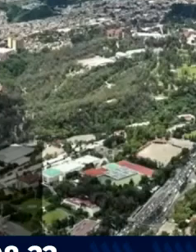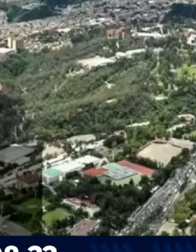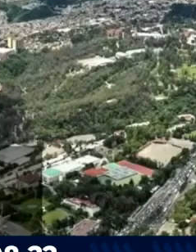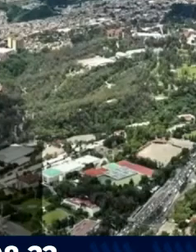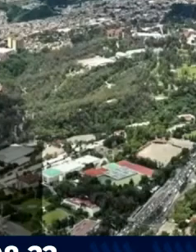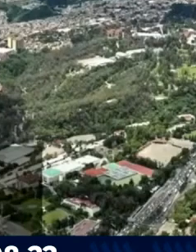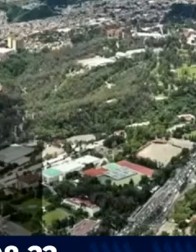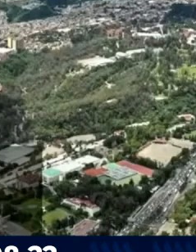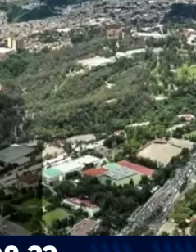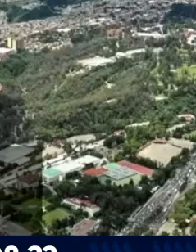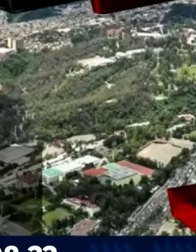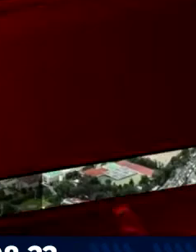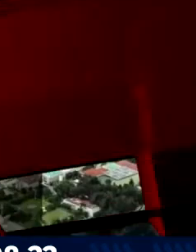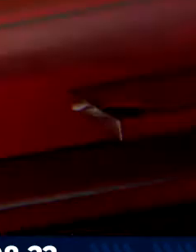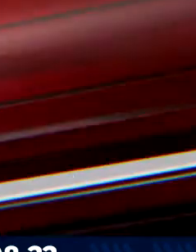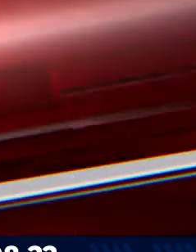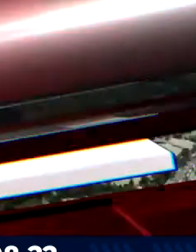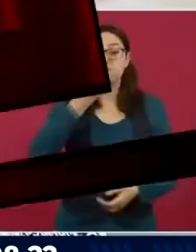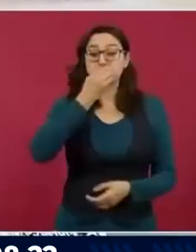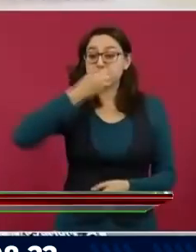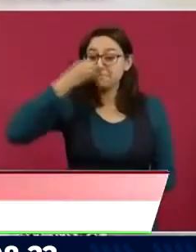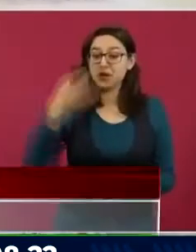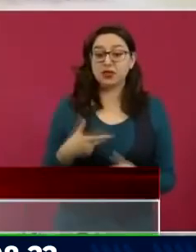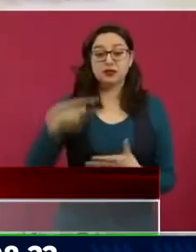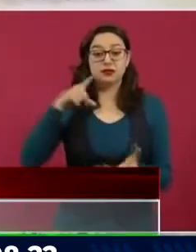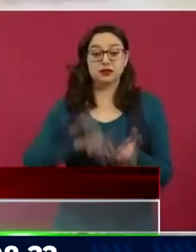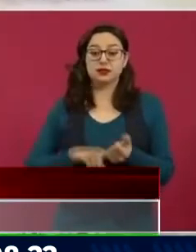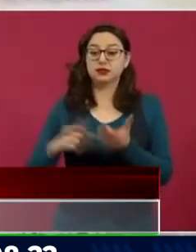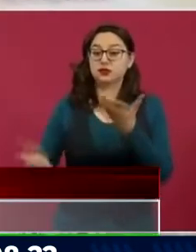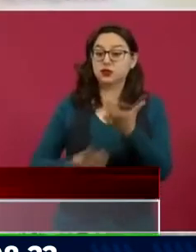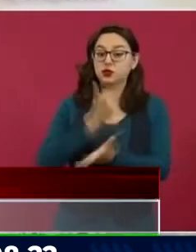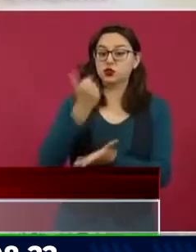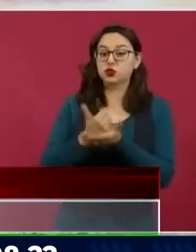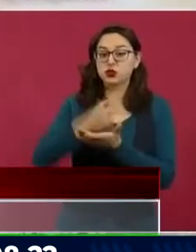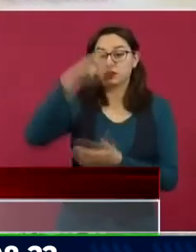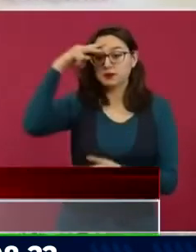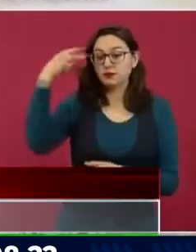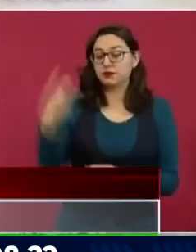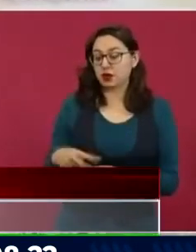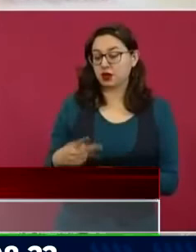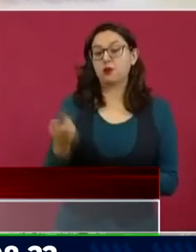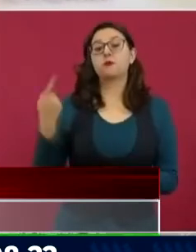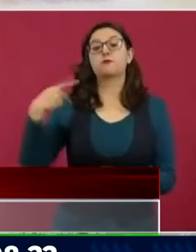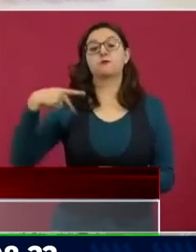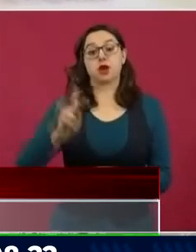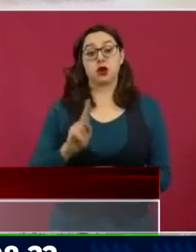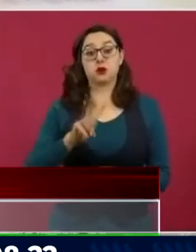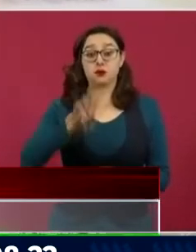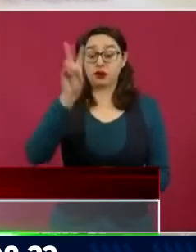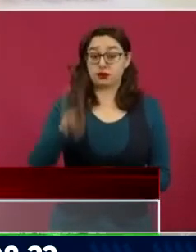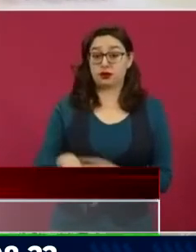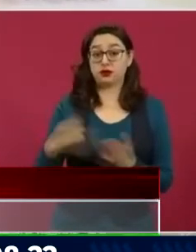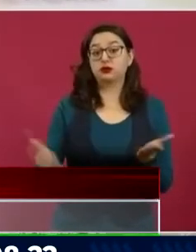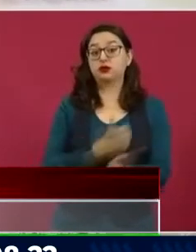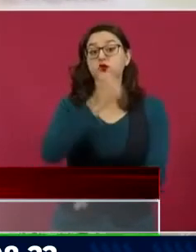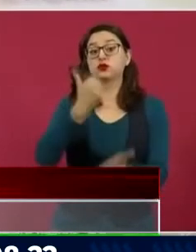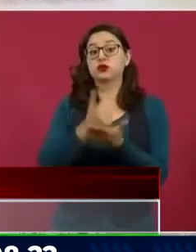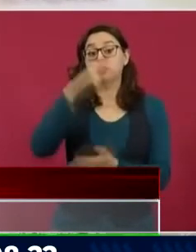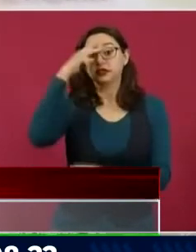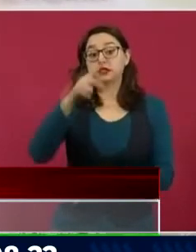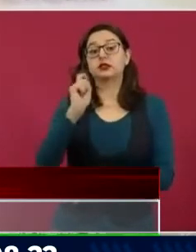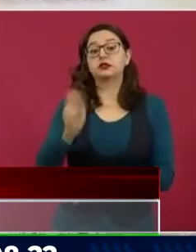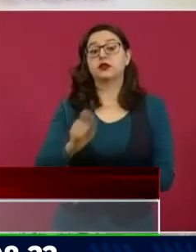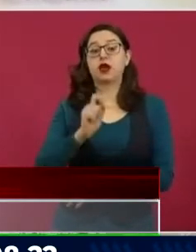ahora 3 mil millones. La ciudad es capital de todos los mexicanos y Chapultepec es